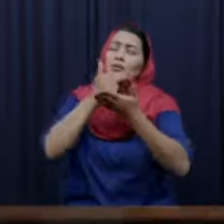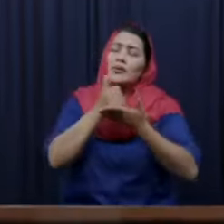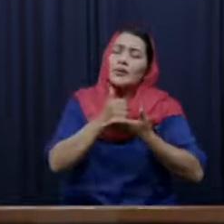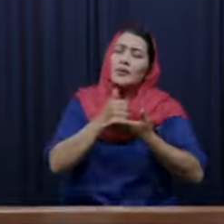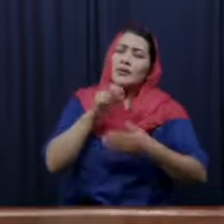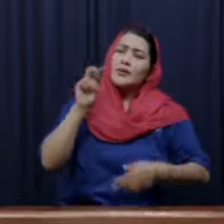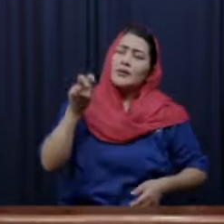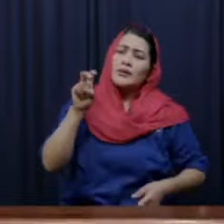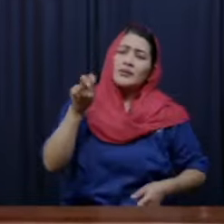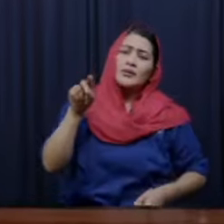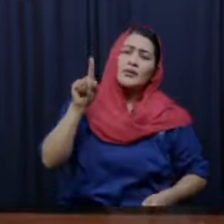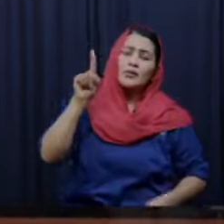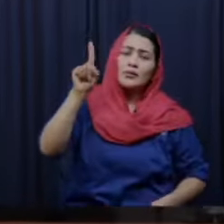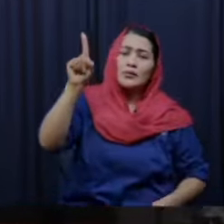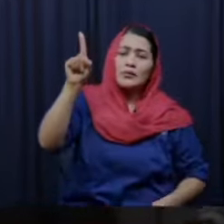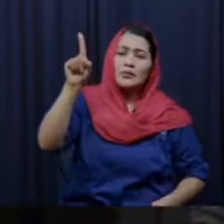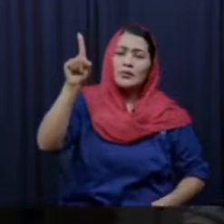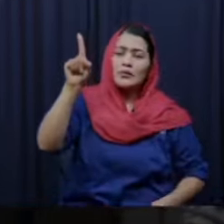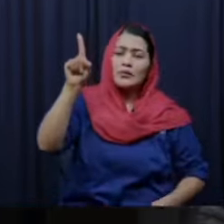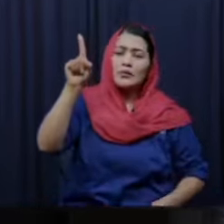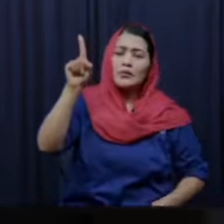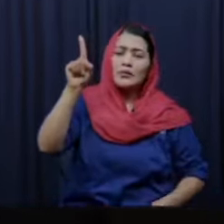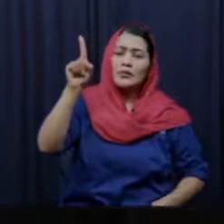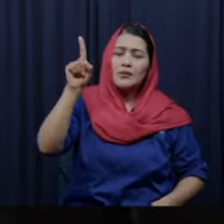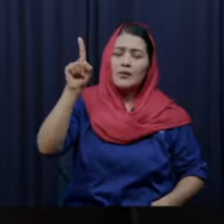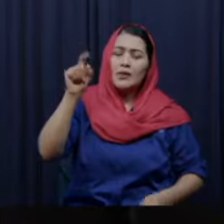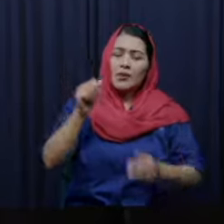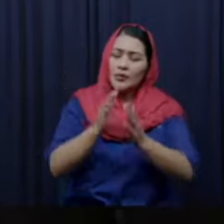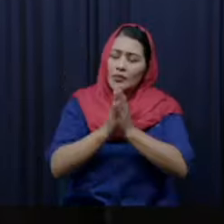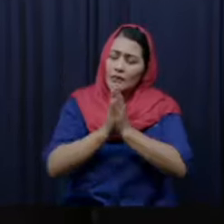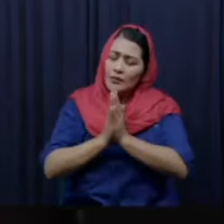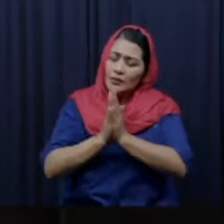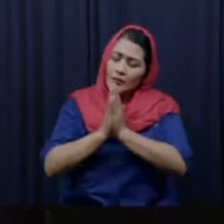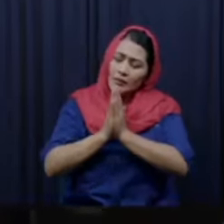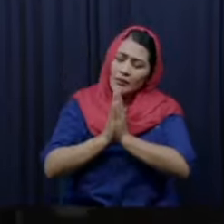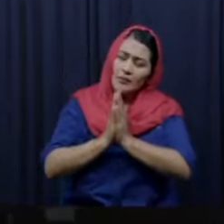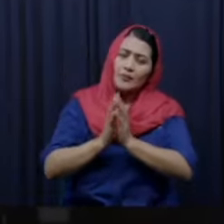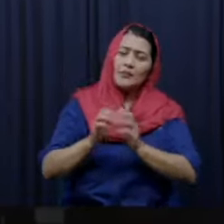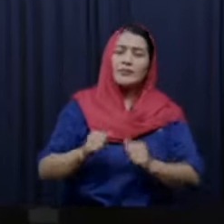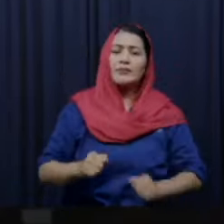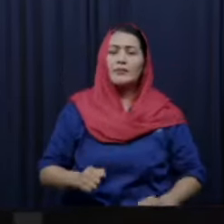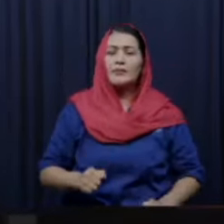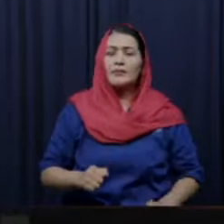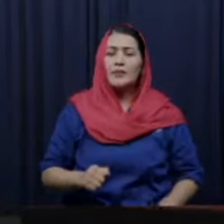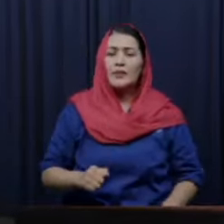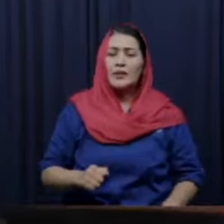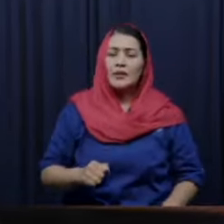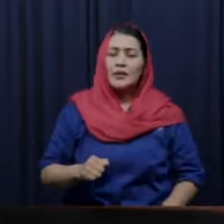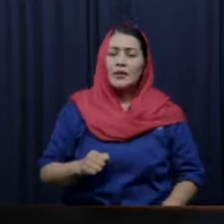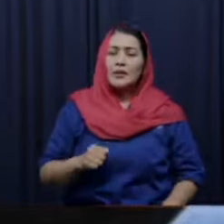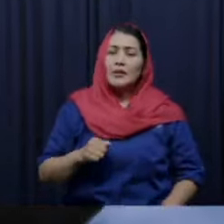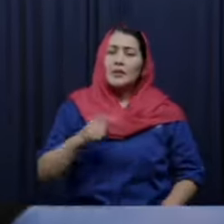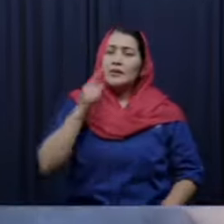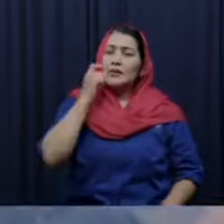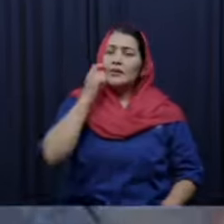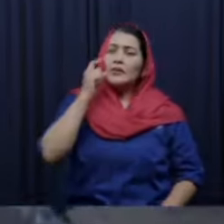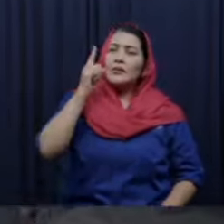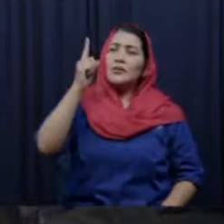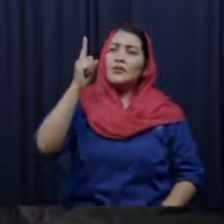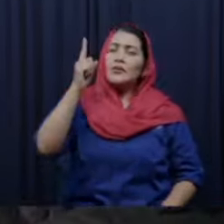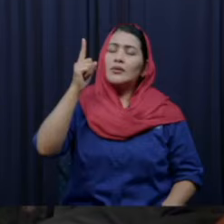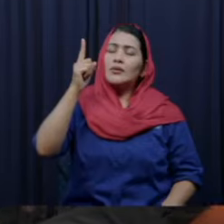quisiera hermanos amados que me ayuden alguien más viene para acá por acá traen a alguien más